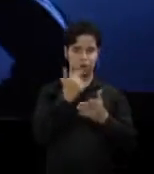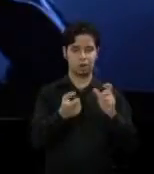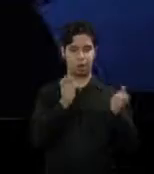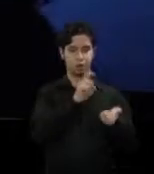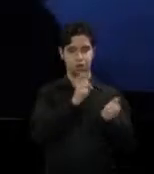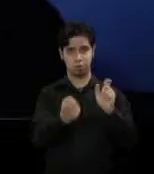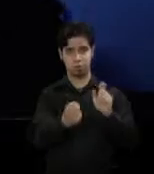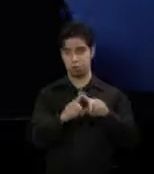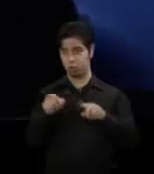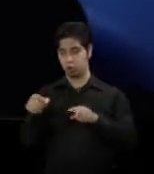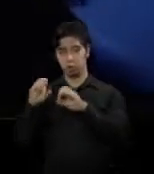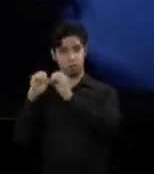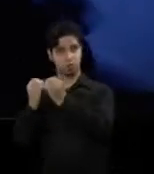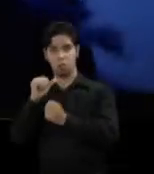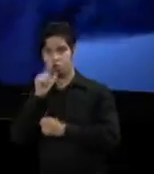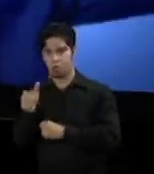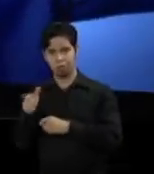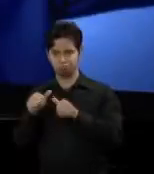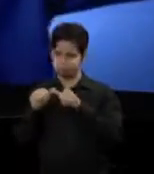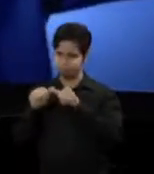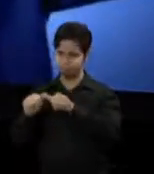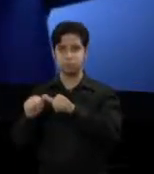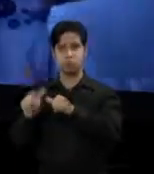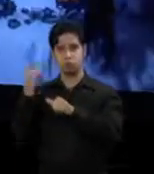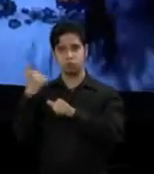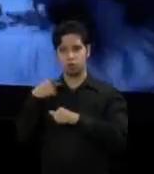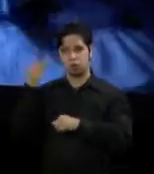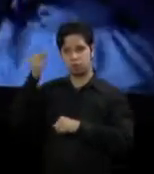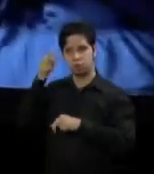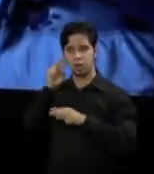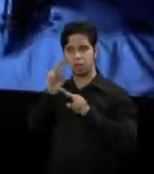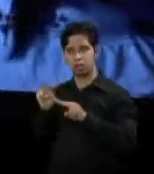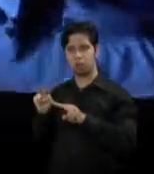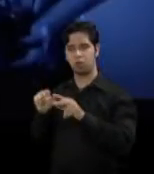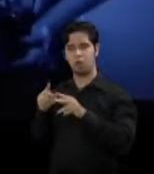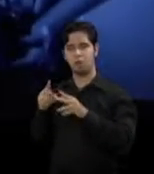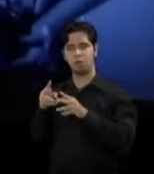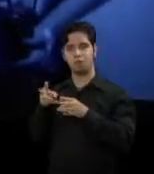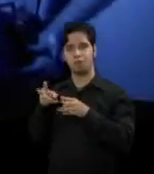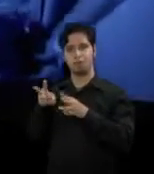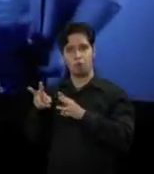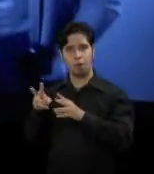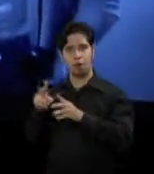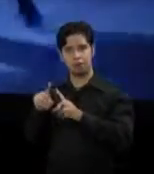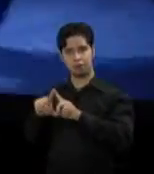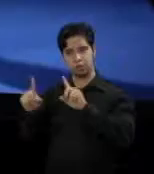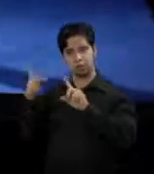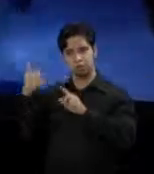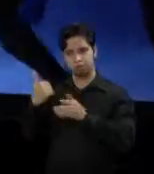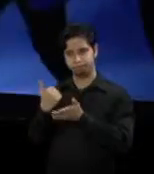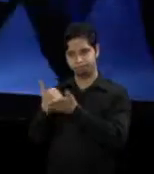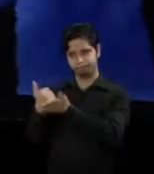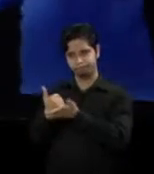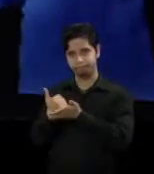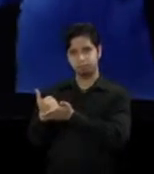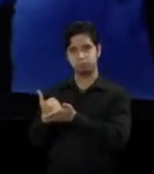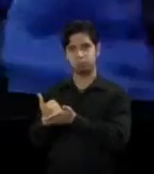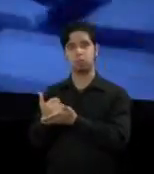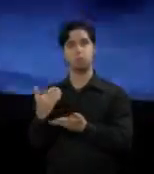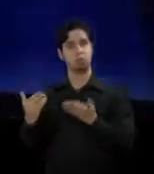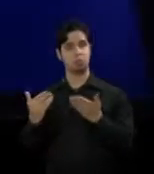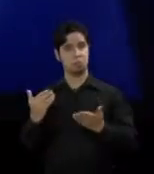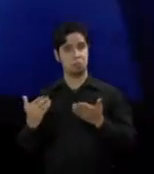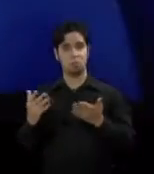eso hay que fortalecerlos. Por eso el gobierno tiene que mirarlos de manera distinta, hacer colaboraciones con ellos. Aunque se elabore la política